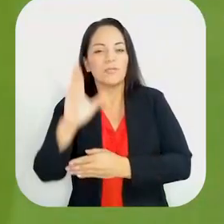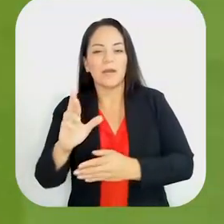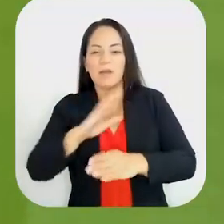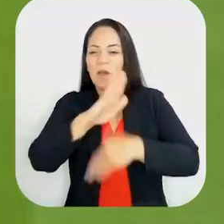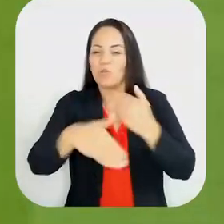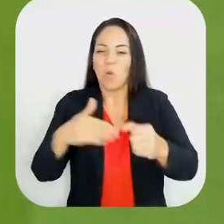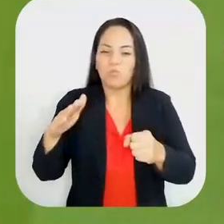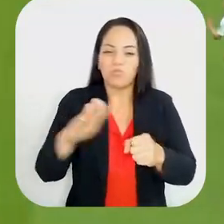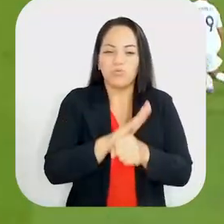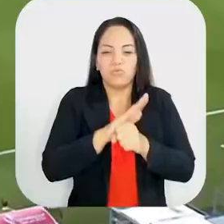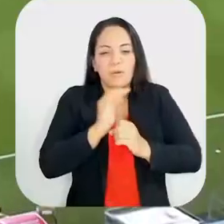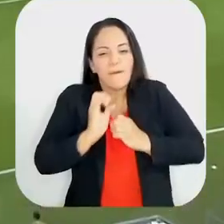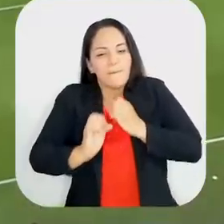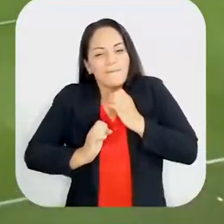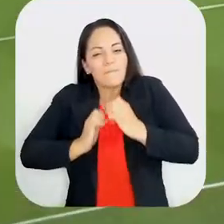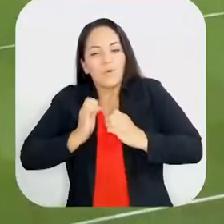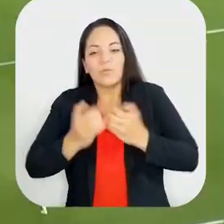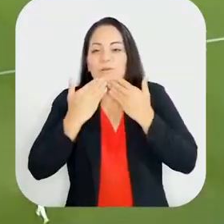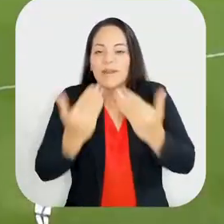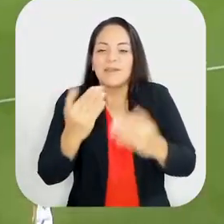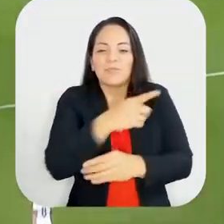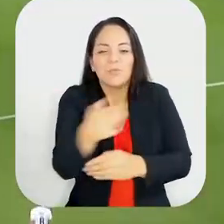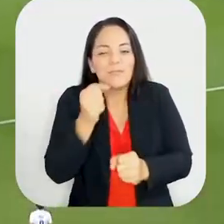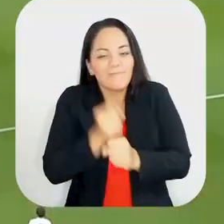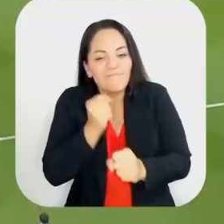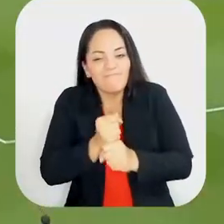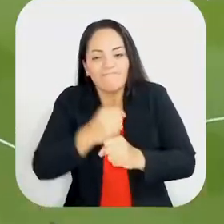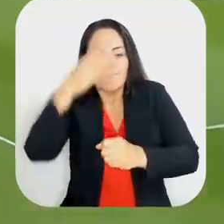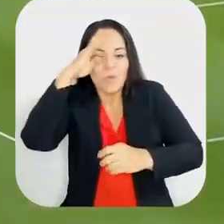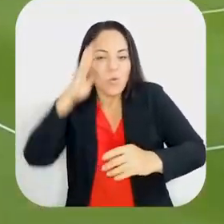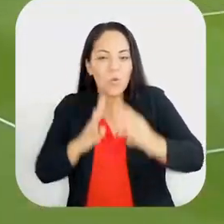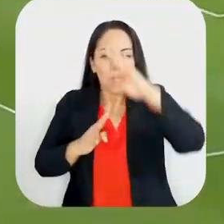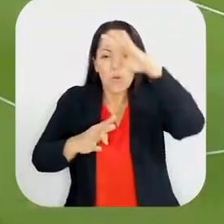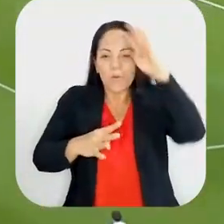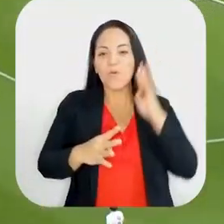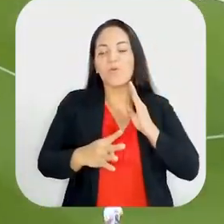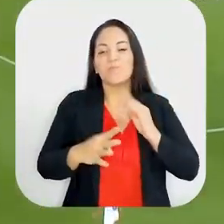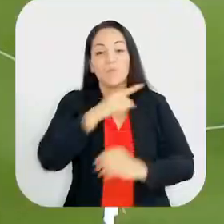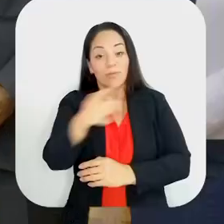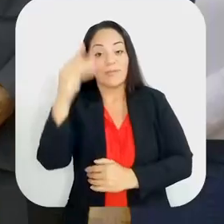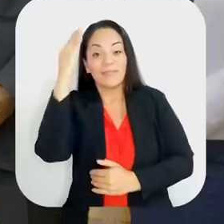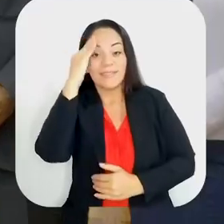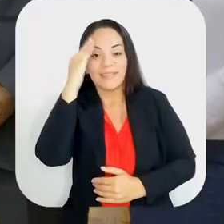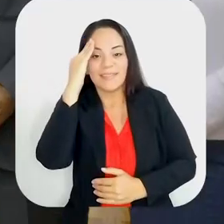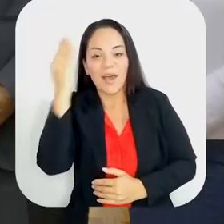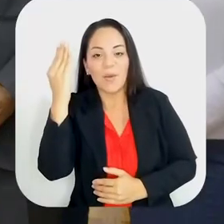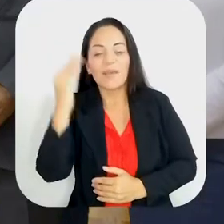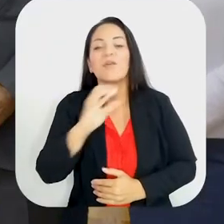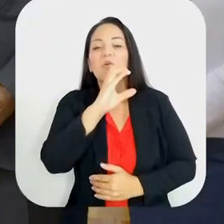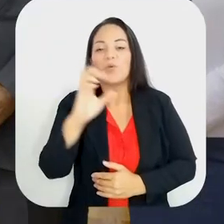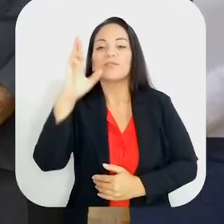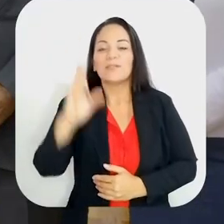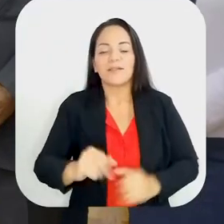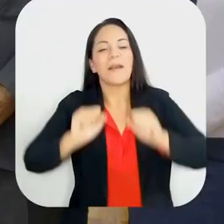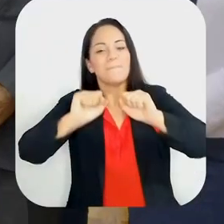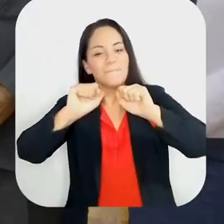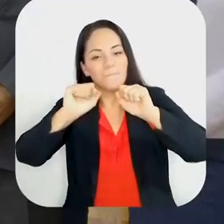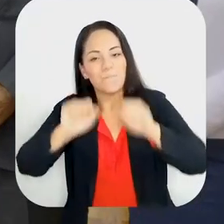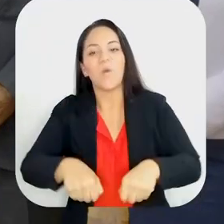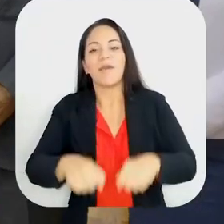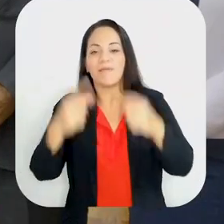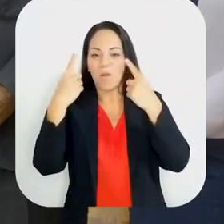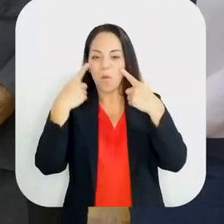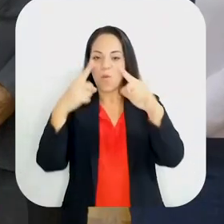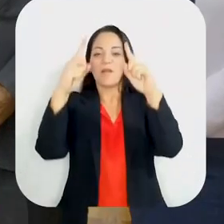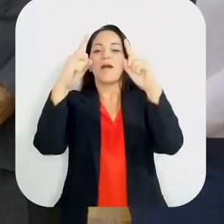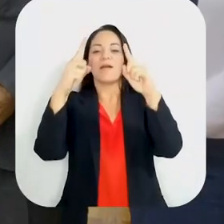gracias al sudor de todos ustedes. ¿Saben qué? Costa Rica puede